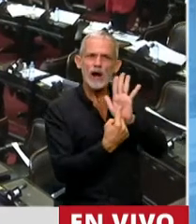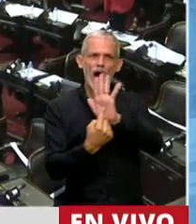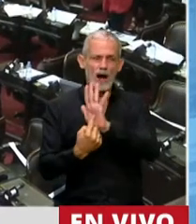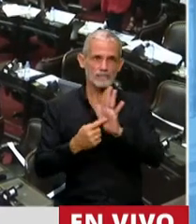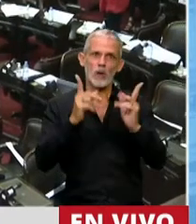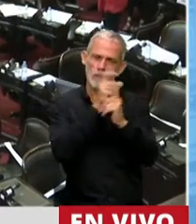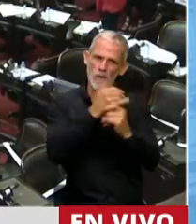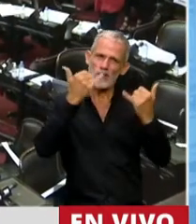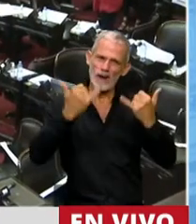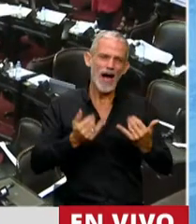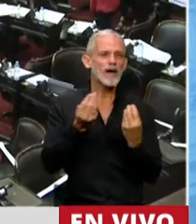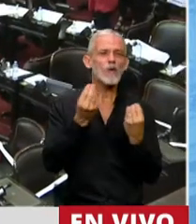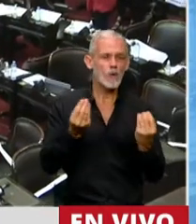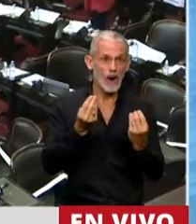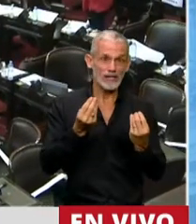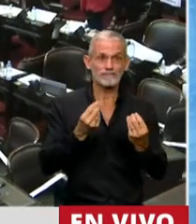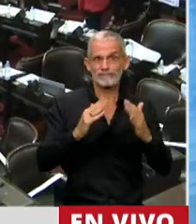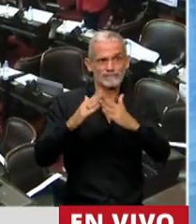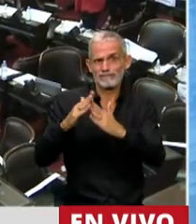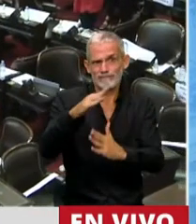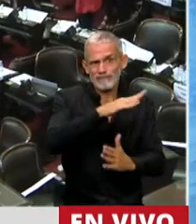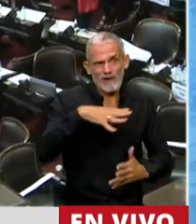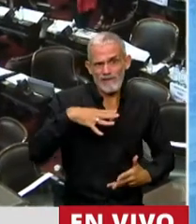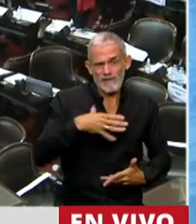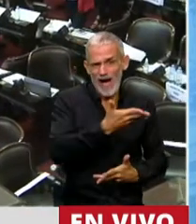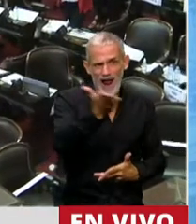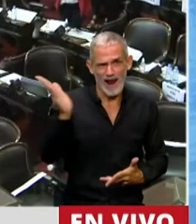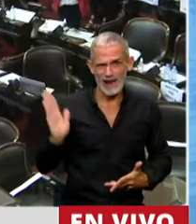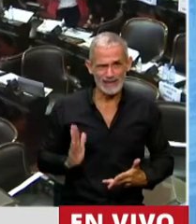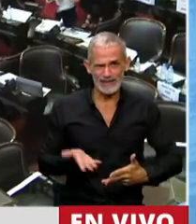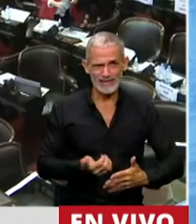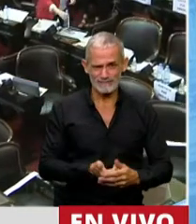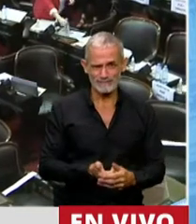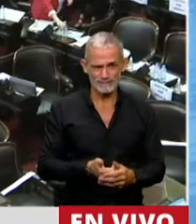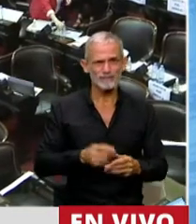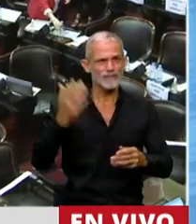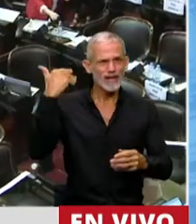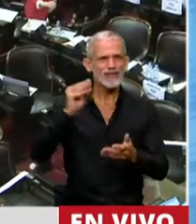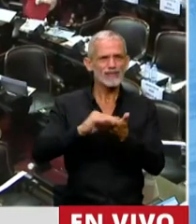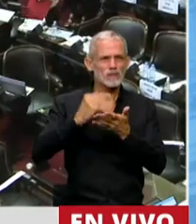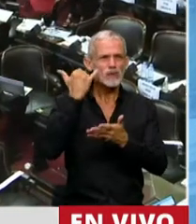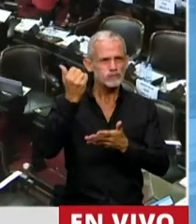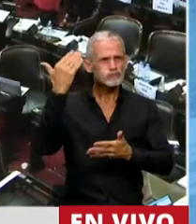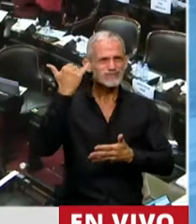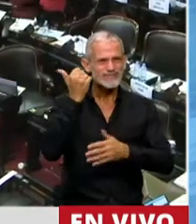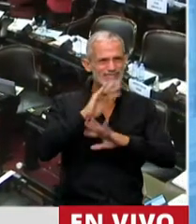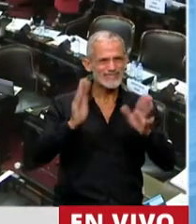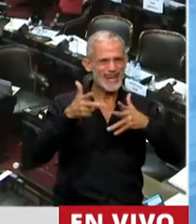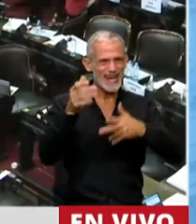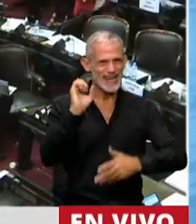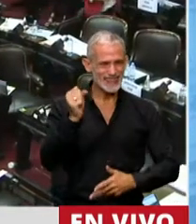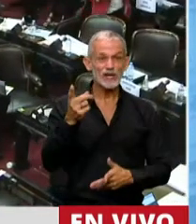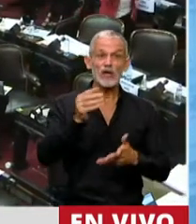gran problemática que es el déficit habitacional. Como bien lo han mencionado muchísimos de mis antecesores en la palabra y